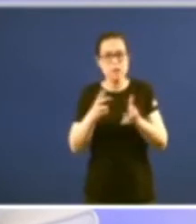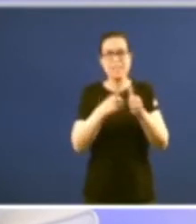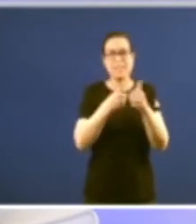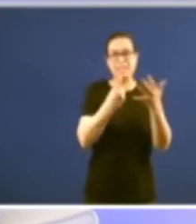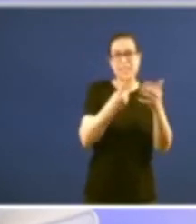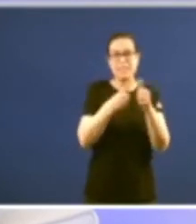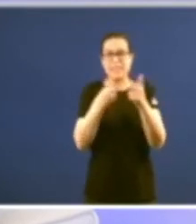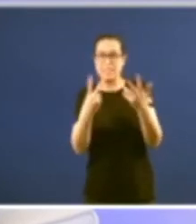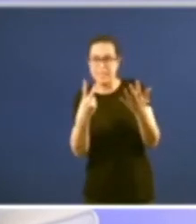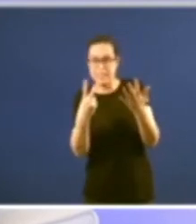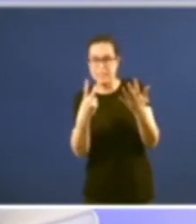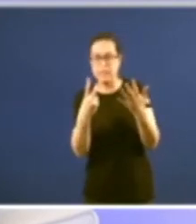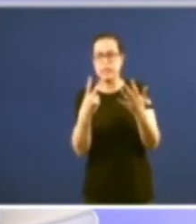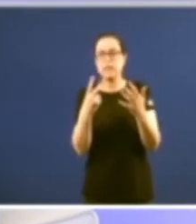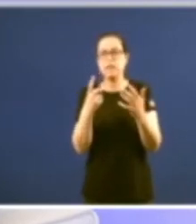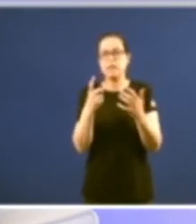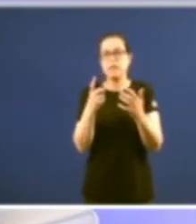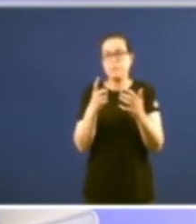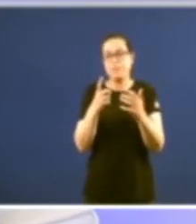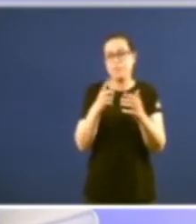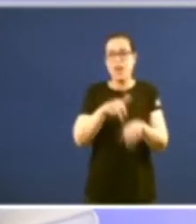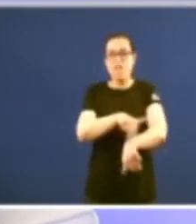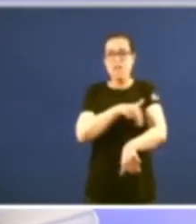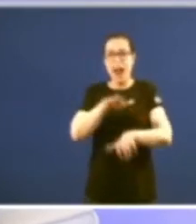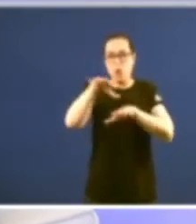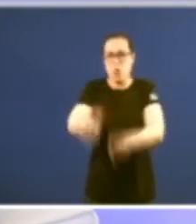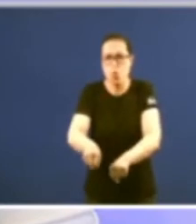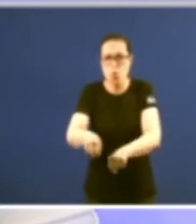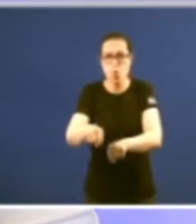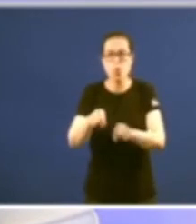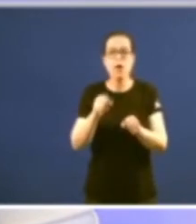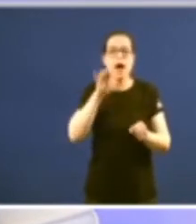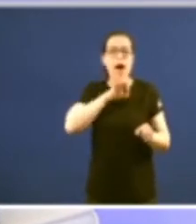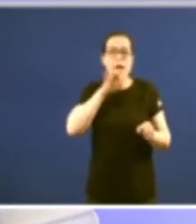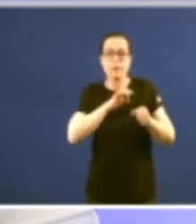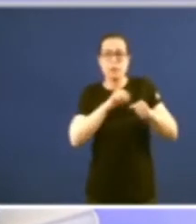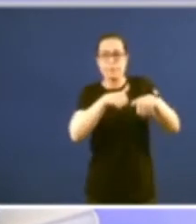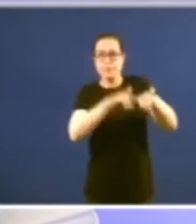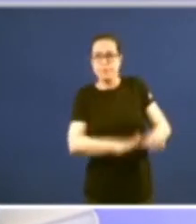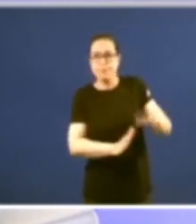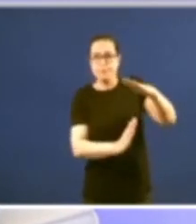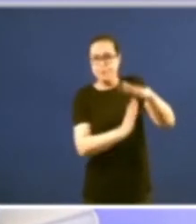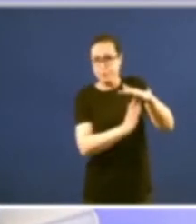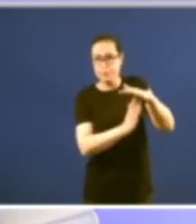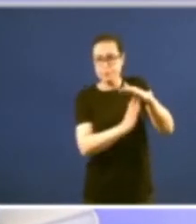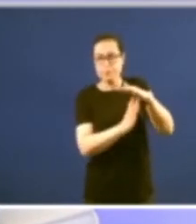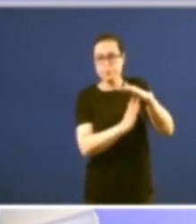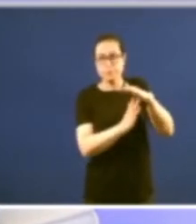o Bilbao cae no poder das tropas franquistas e o galego non se chega a aplicar porque de feito se promulgou